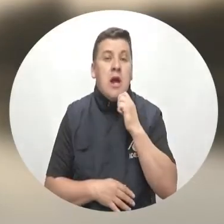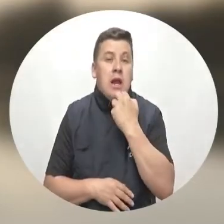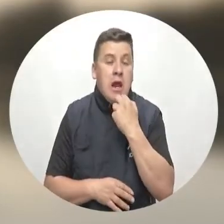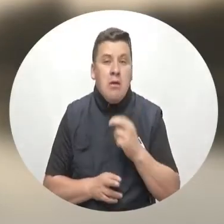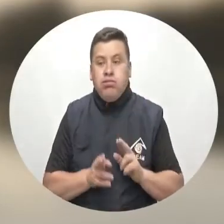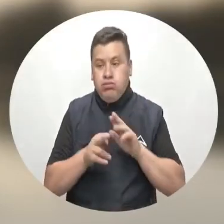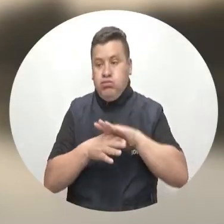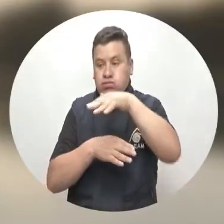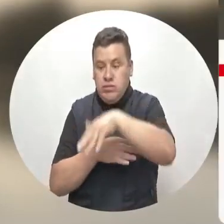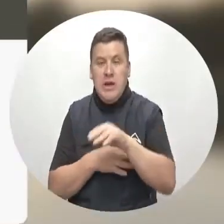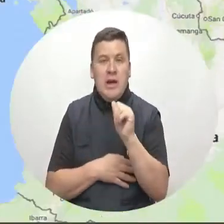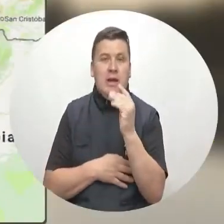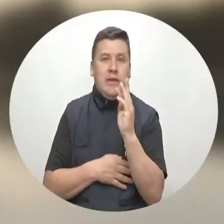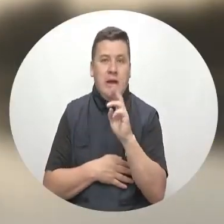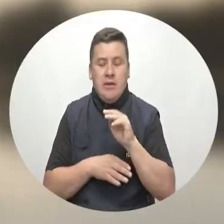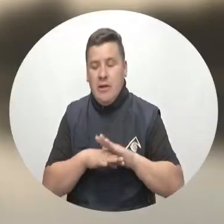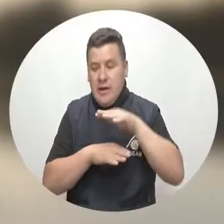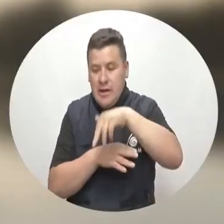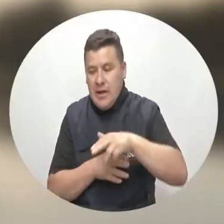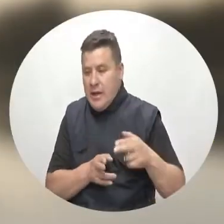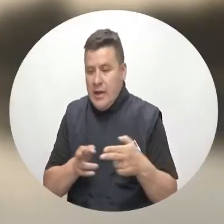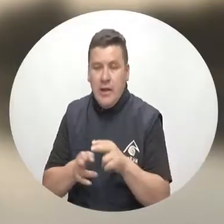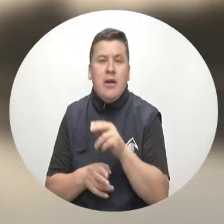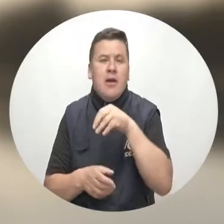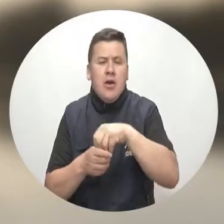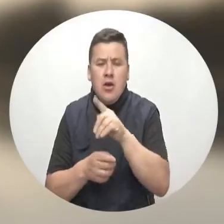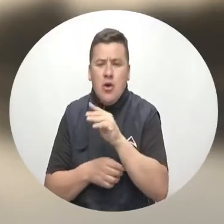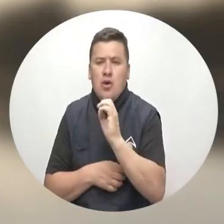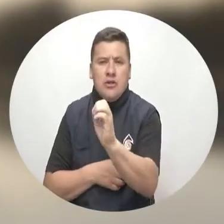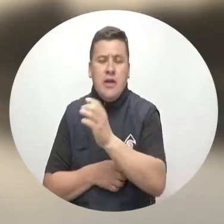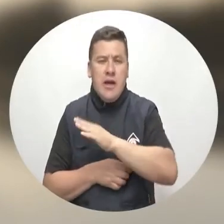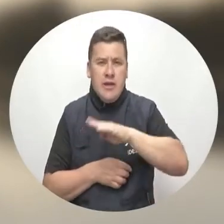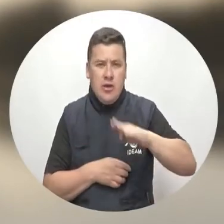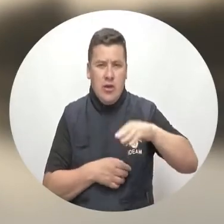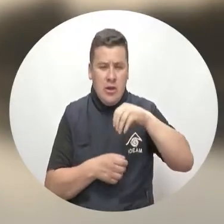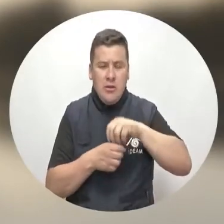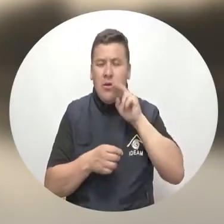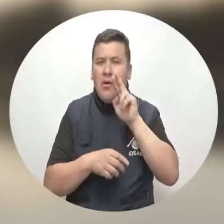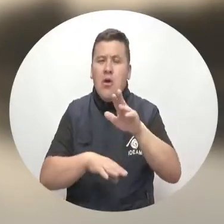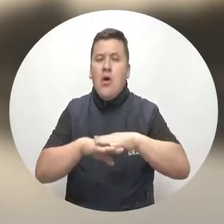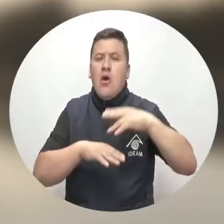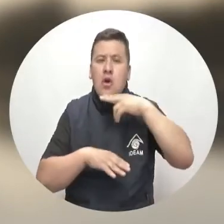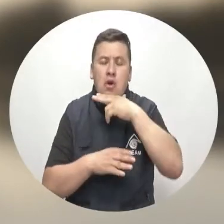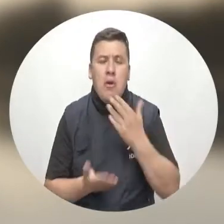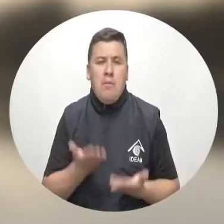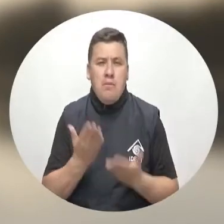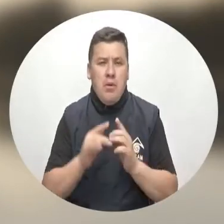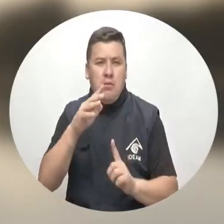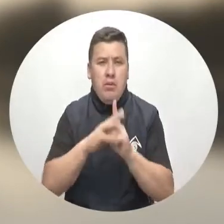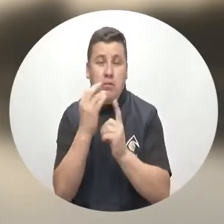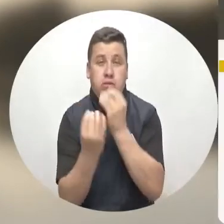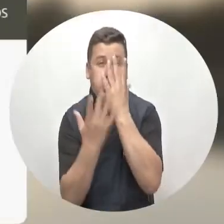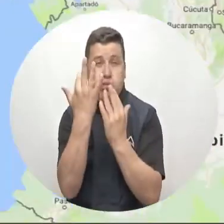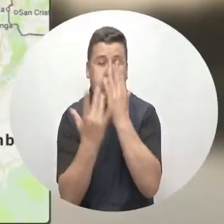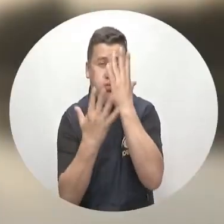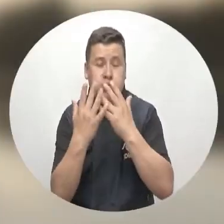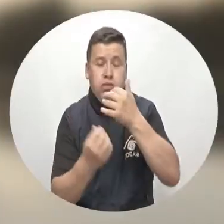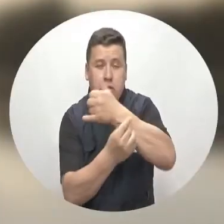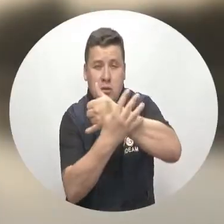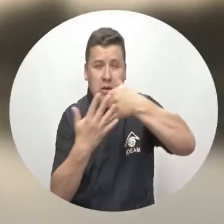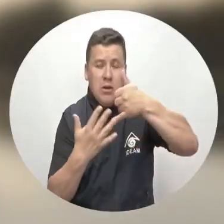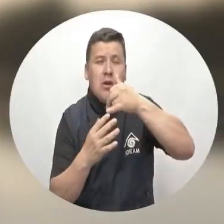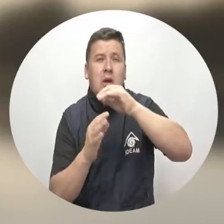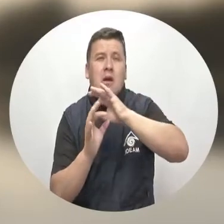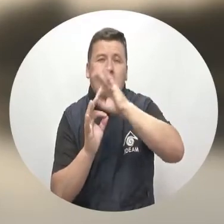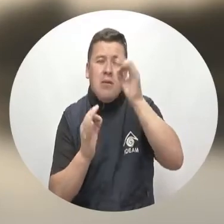Lebrija y para el centro y occidente de Antioquia. Alerta roja por posibles incendios en municipios del Caribe, la región andina, Orinoquía y